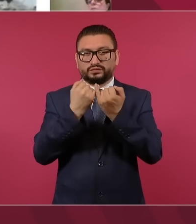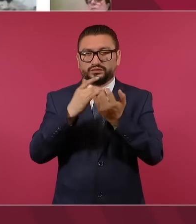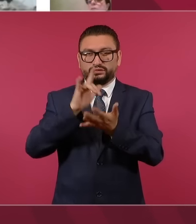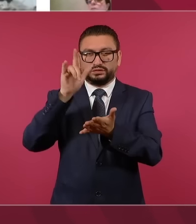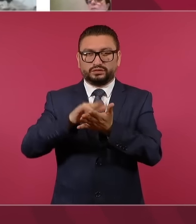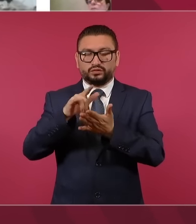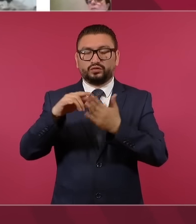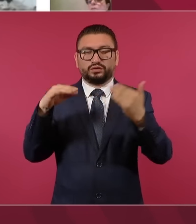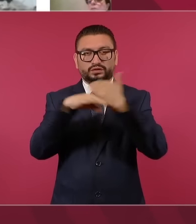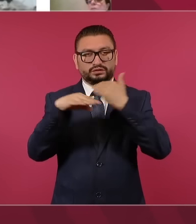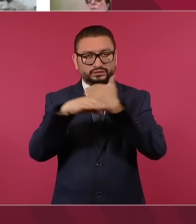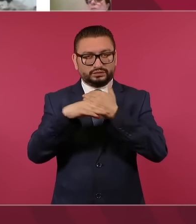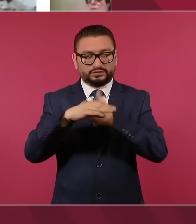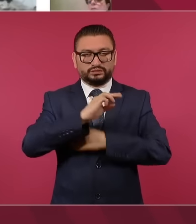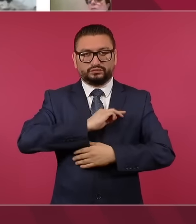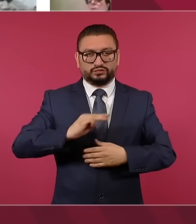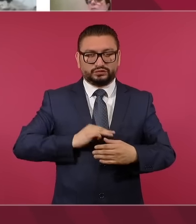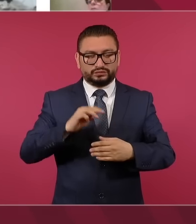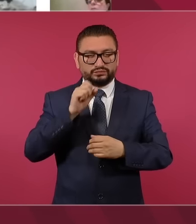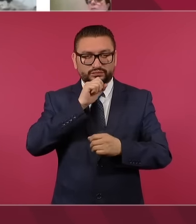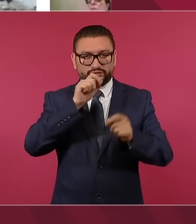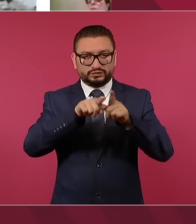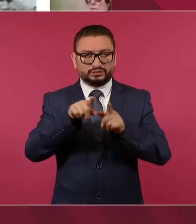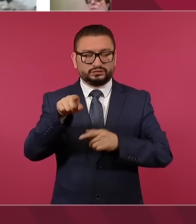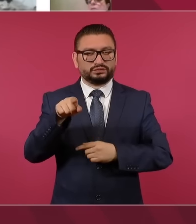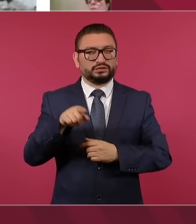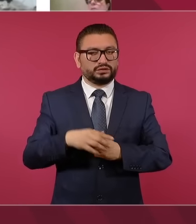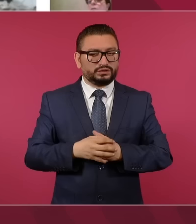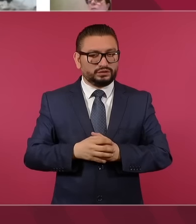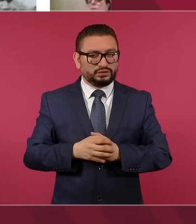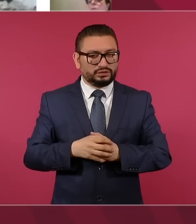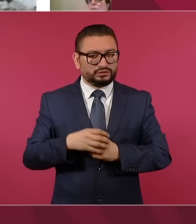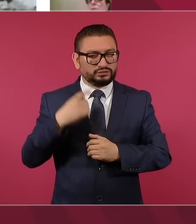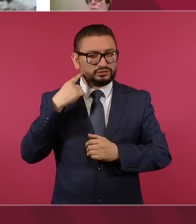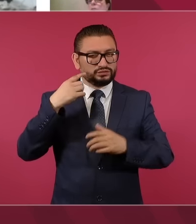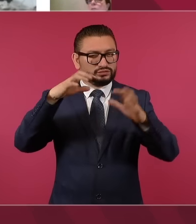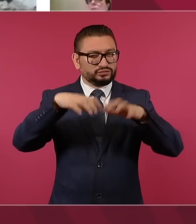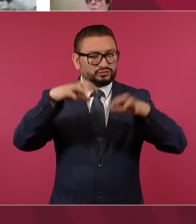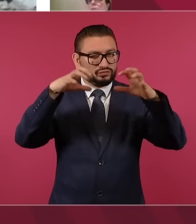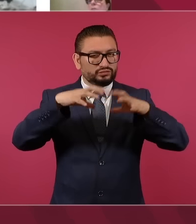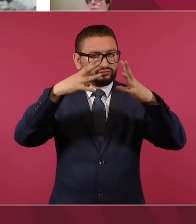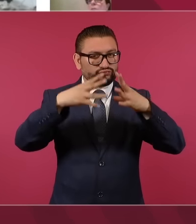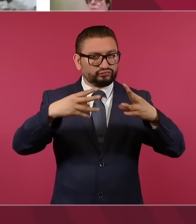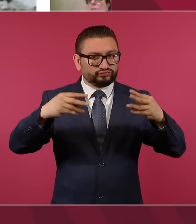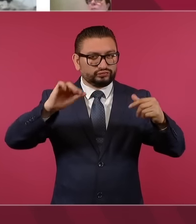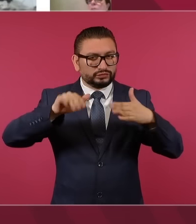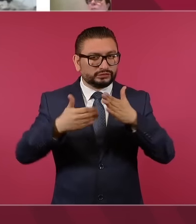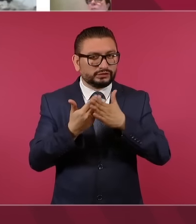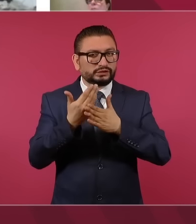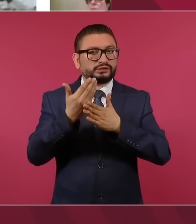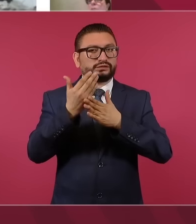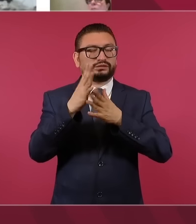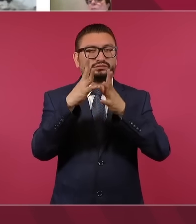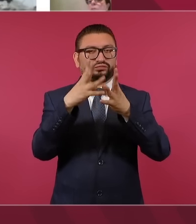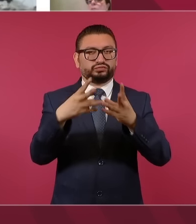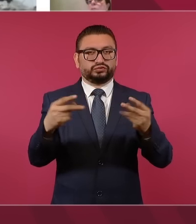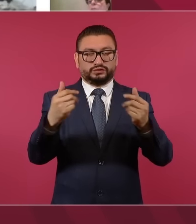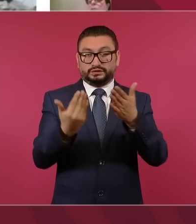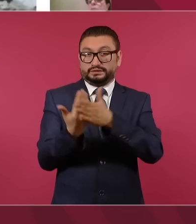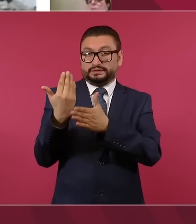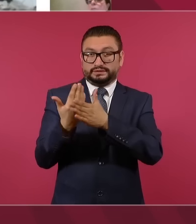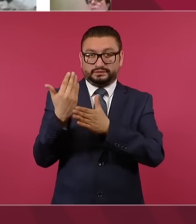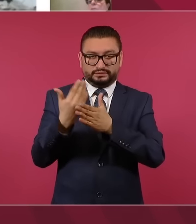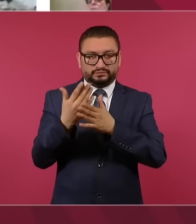municipal, en donde nos importa que si bien es cierto lluvias, hubo una tregua en la madrugada y hubo una tregua en la mañana